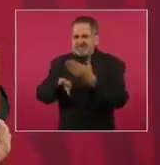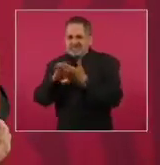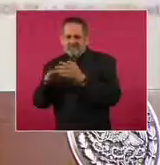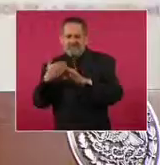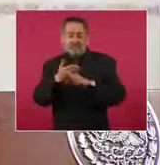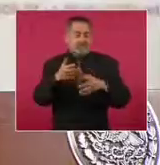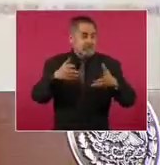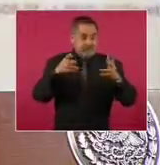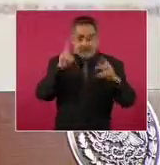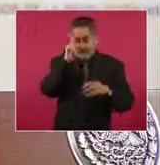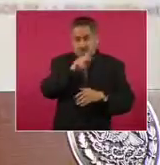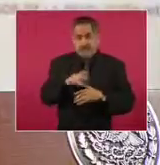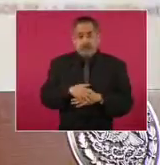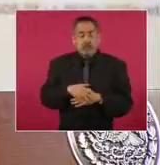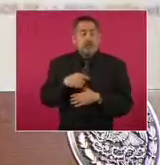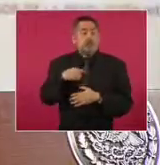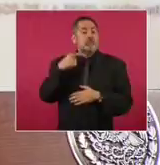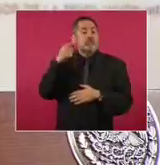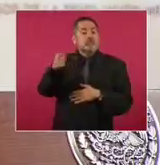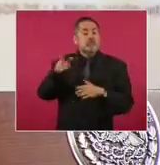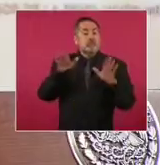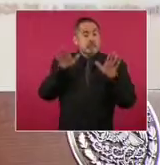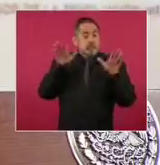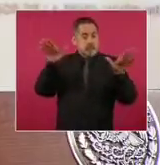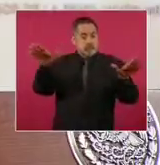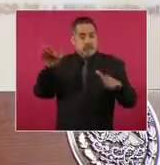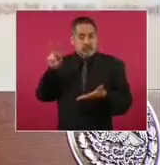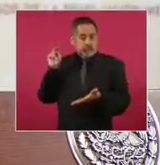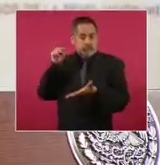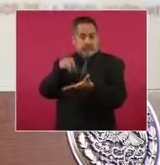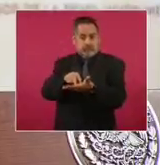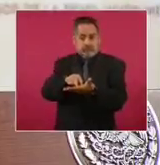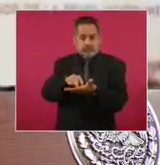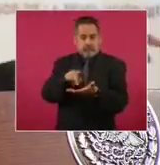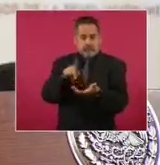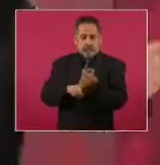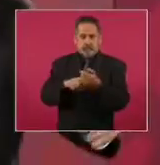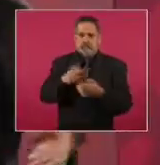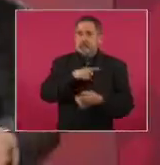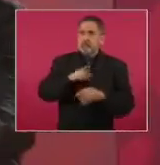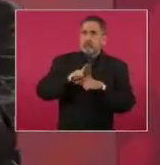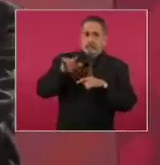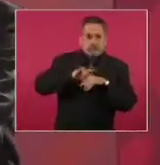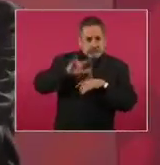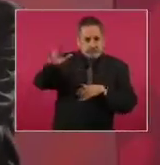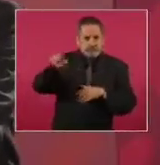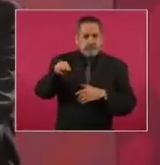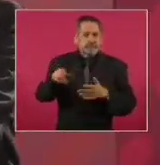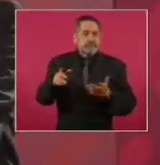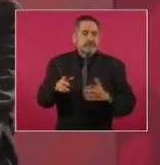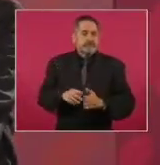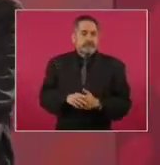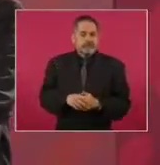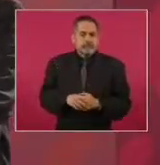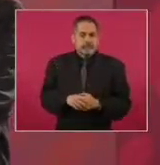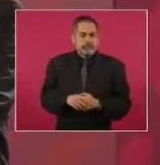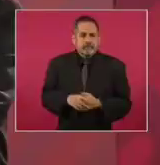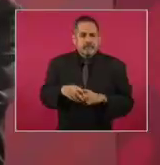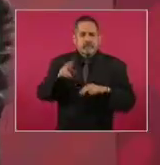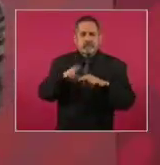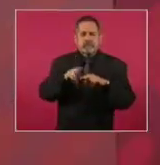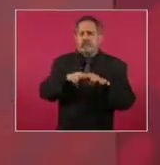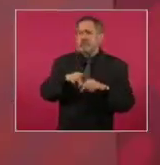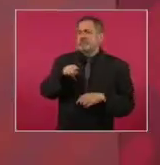Llegaba yo al aeropuerto, porque tenía que salir, y me sentaba